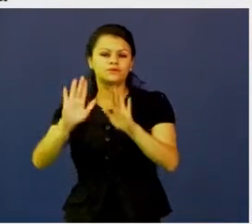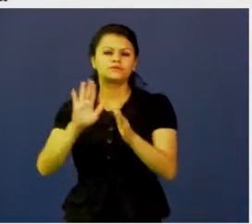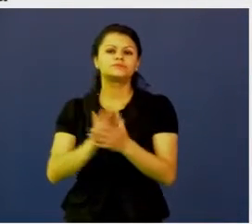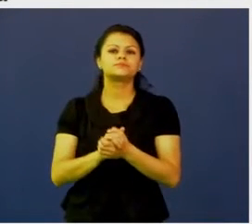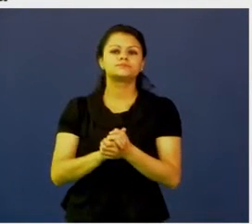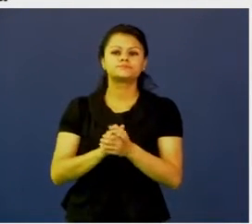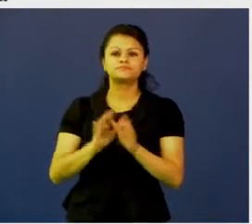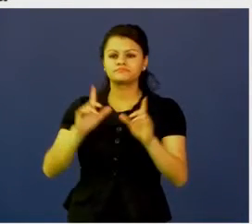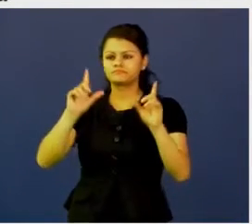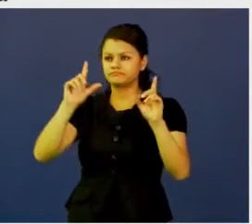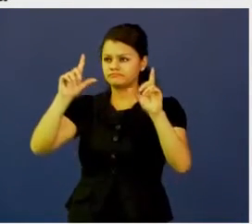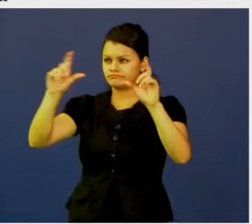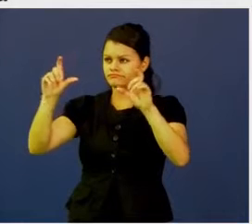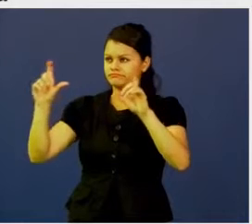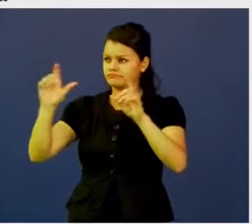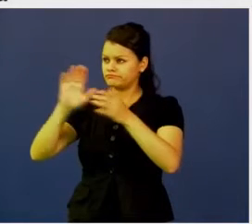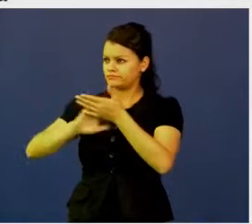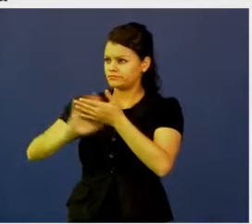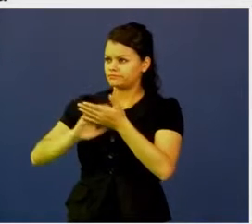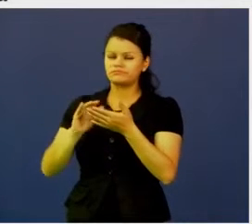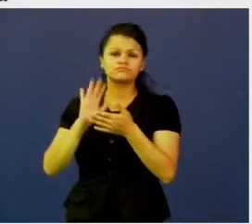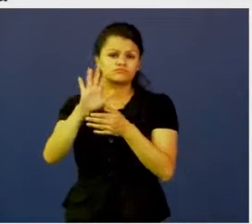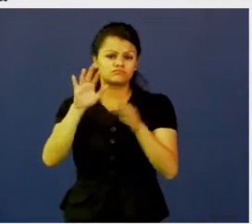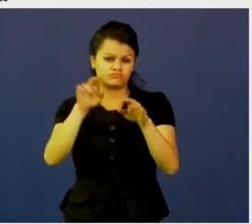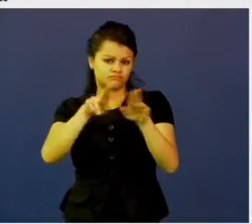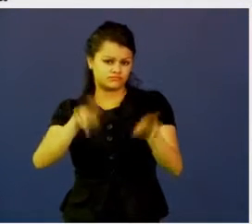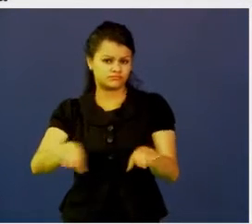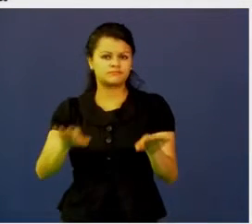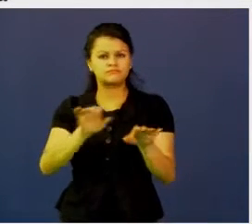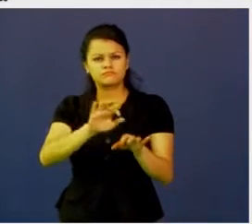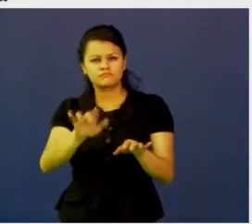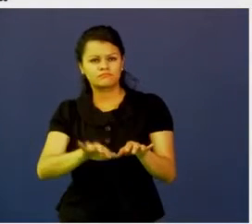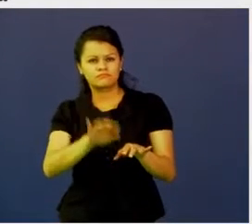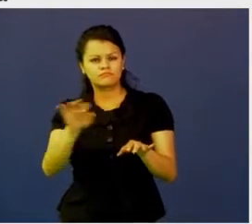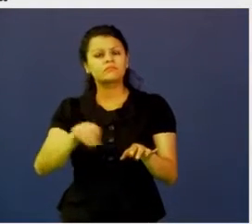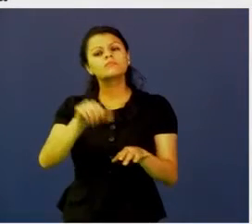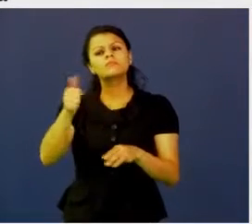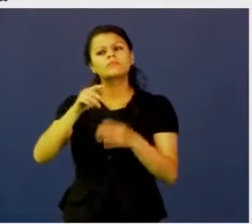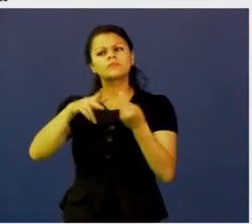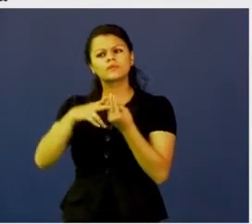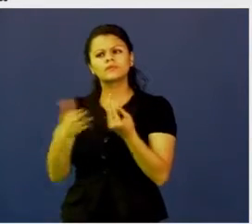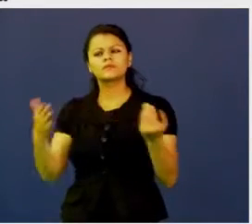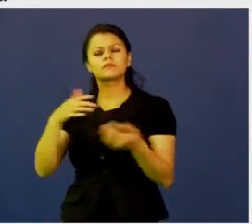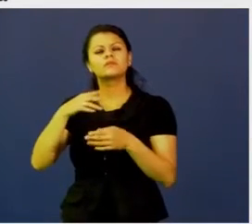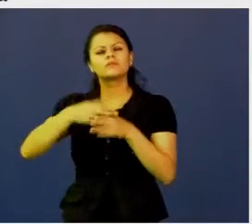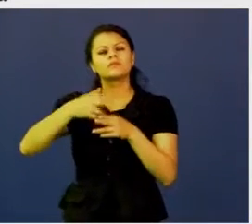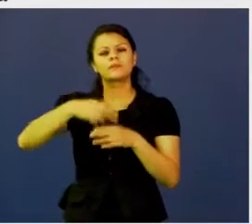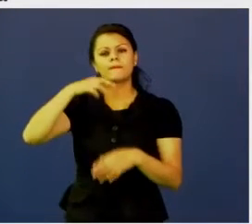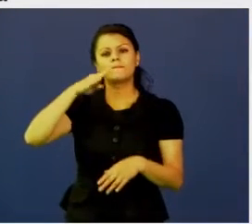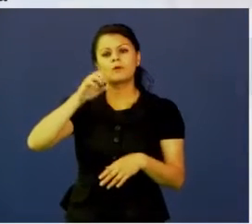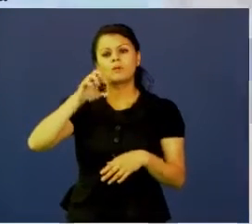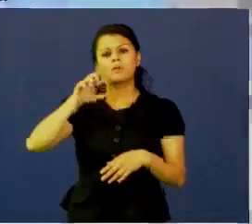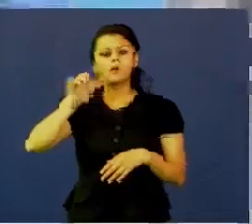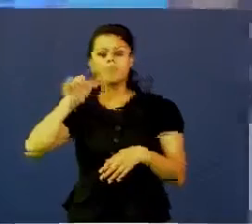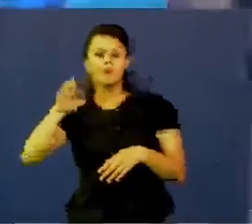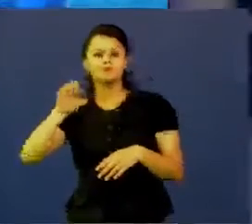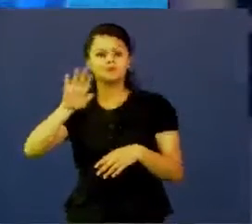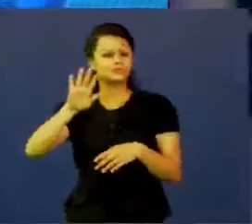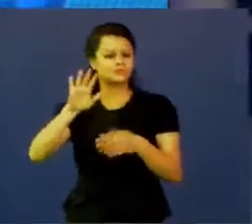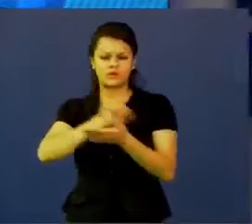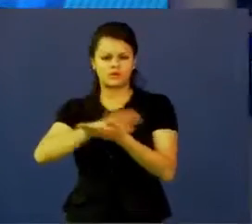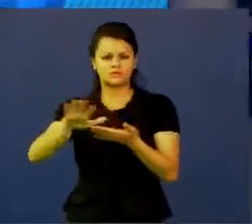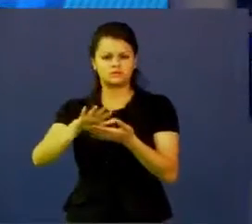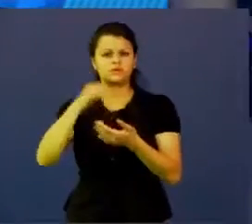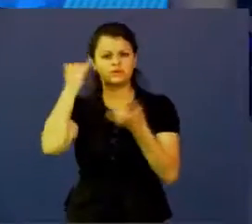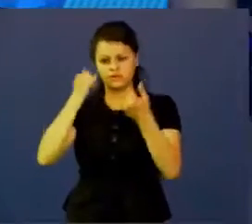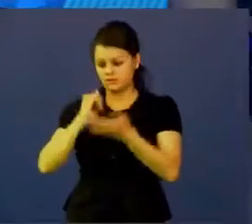esa solución, si es una solución móvil y usando, por ejemplo, esta herramienta que se llama Pop-Up, que es gratuita, yo hago que esos dibujos se